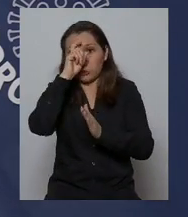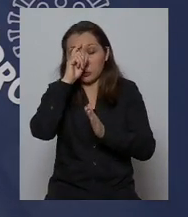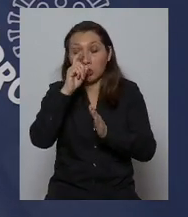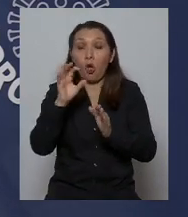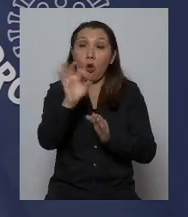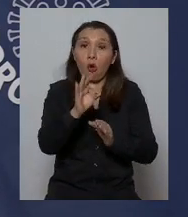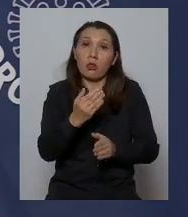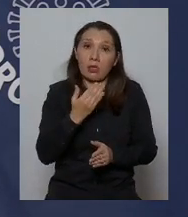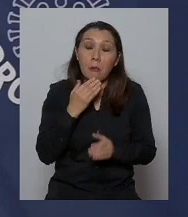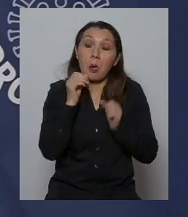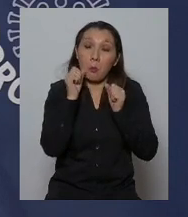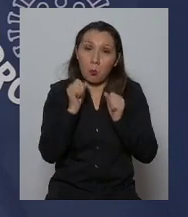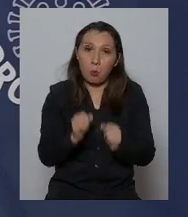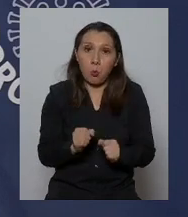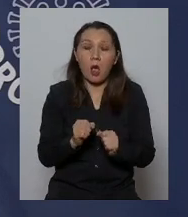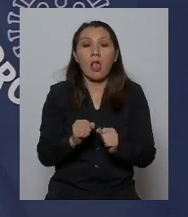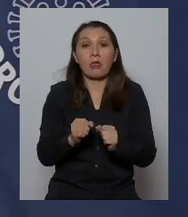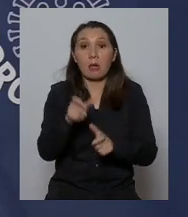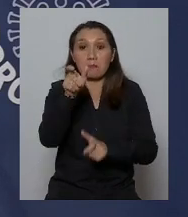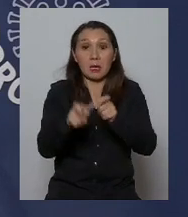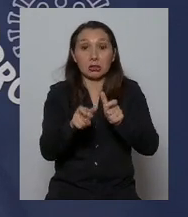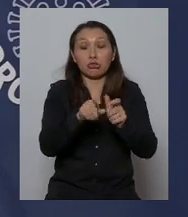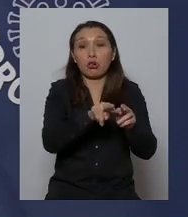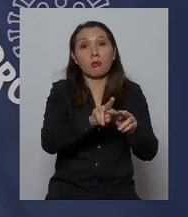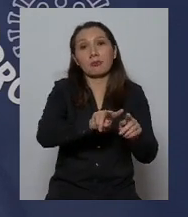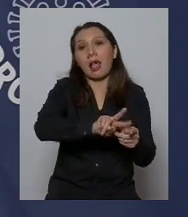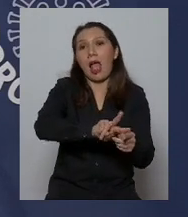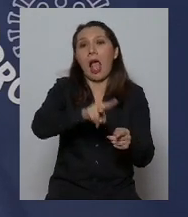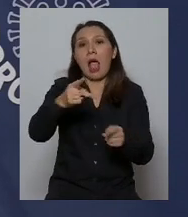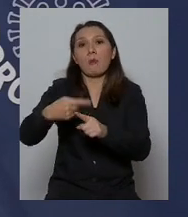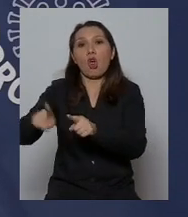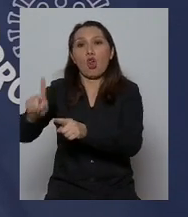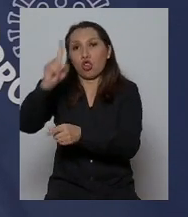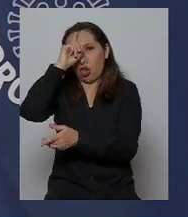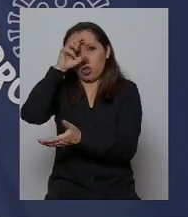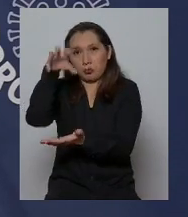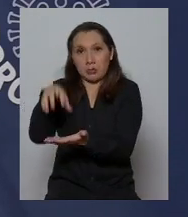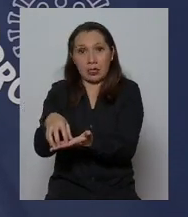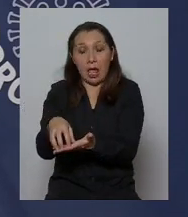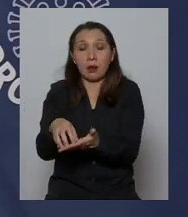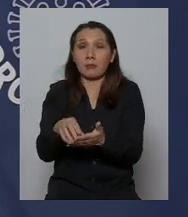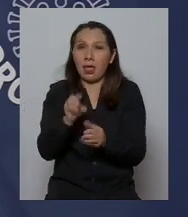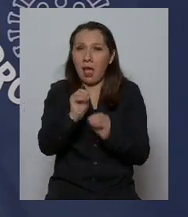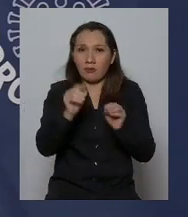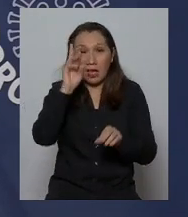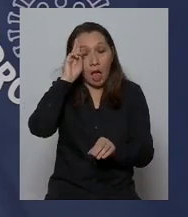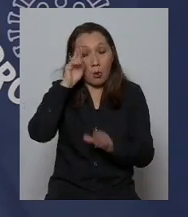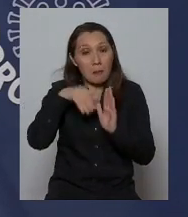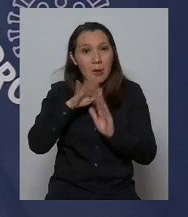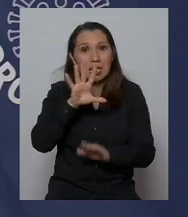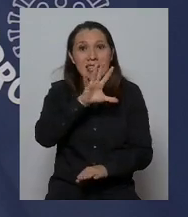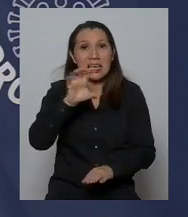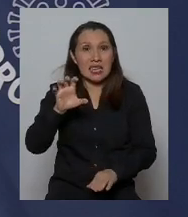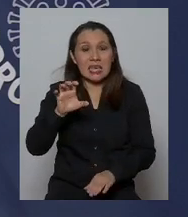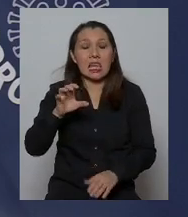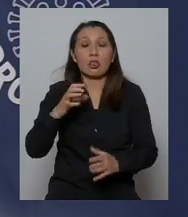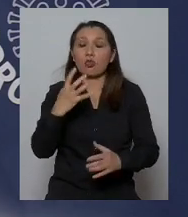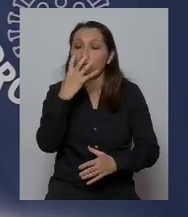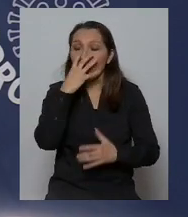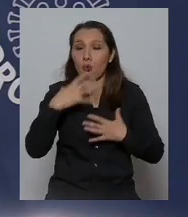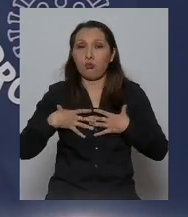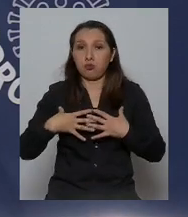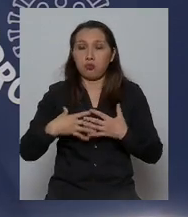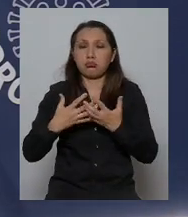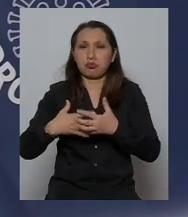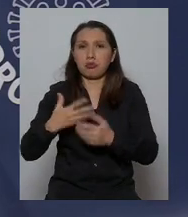o también tienen la opción de derivar esos pacientes a otro establecimiento hay que recordar hay más de 500 ventiladores